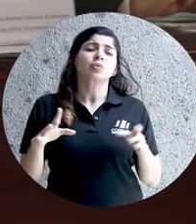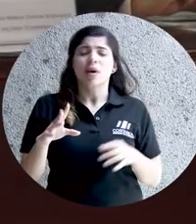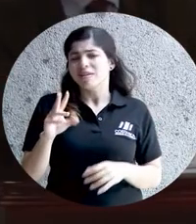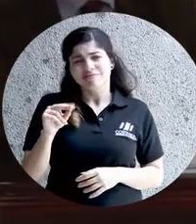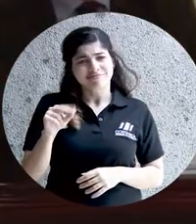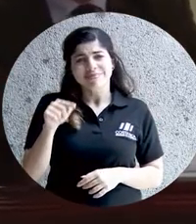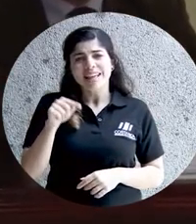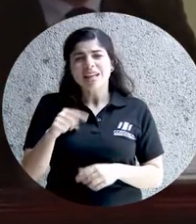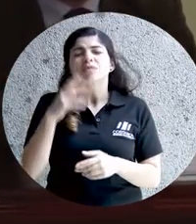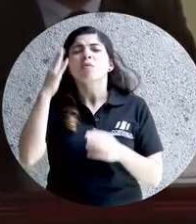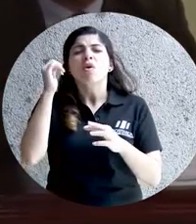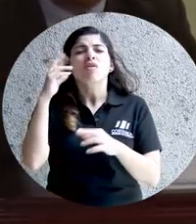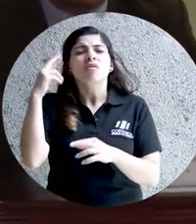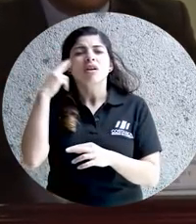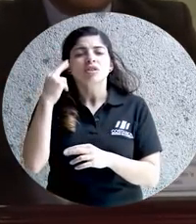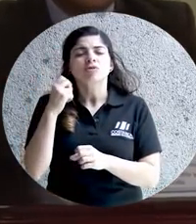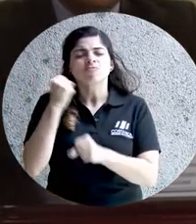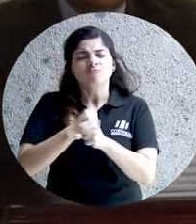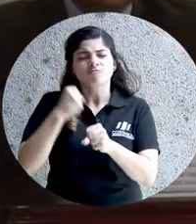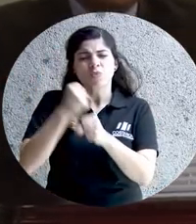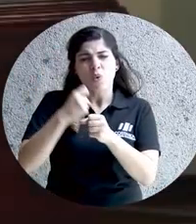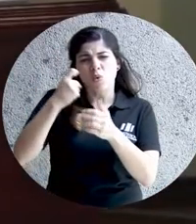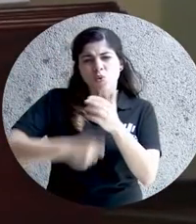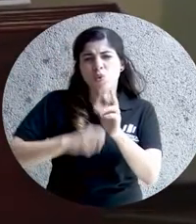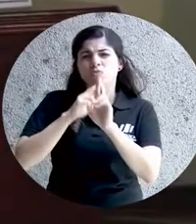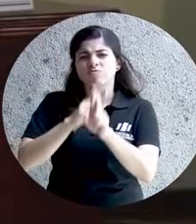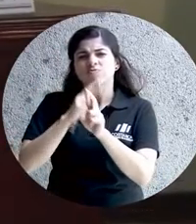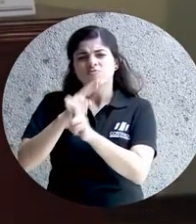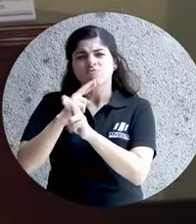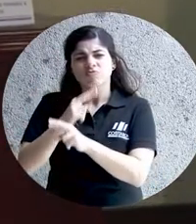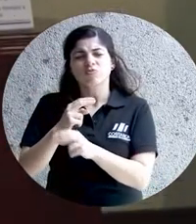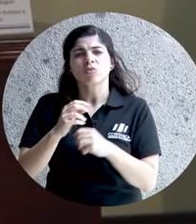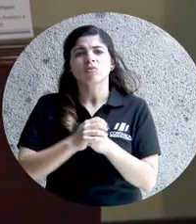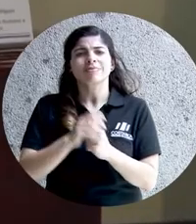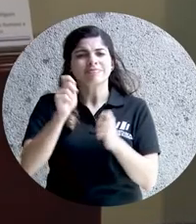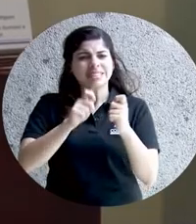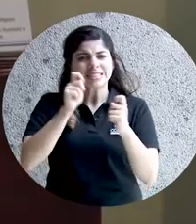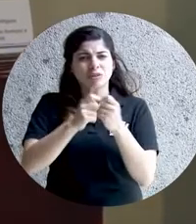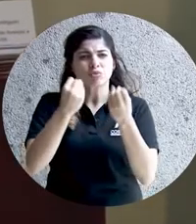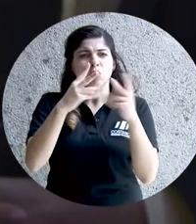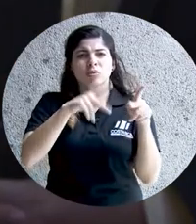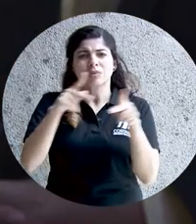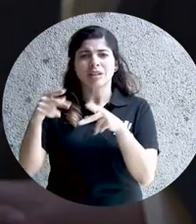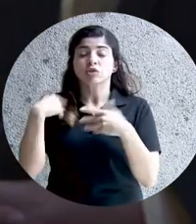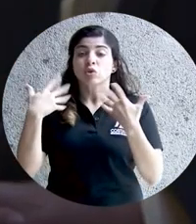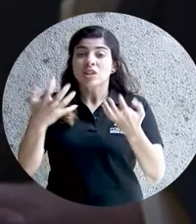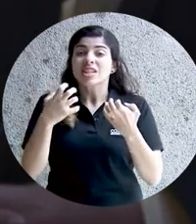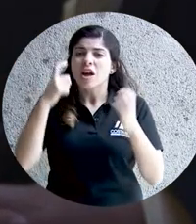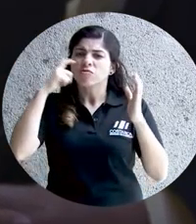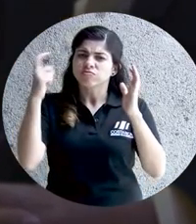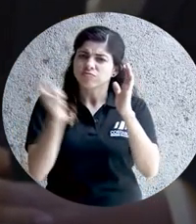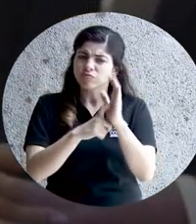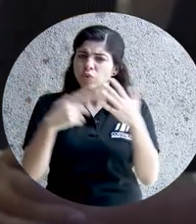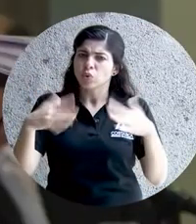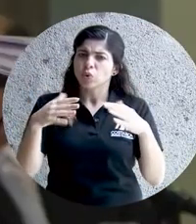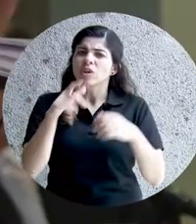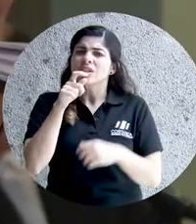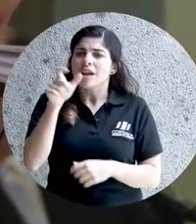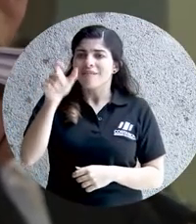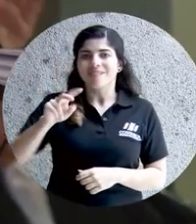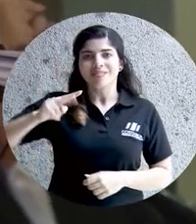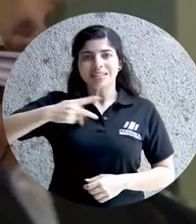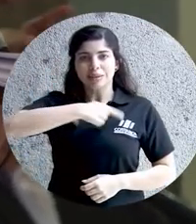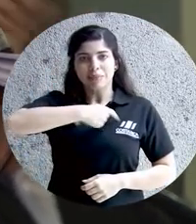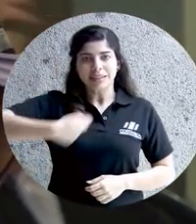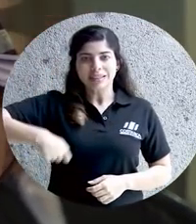la casualidad, sino de un trabajo duro y con resultados concretos de muchas personas. Quiero extender un reconocimiento justo a la